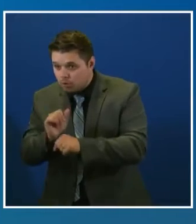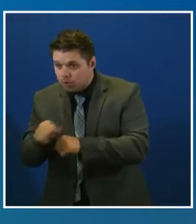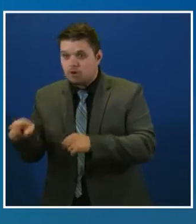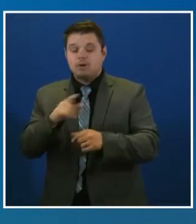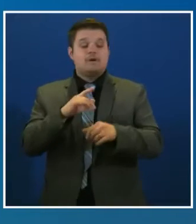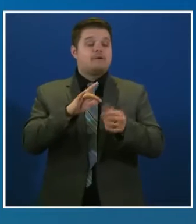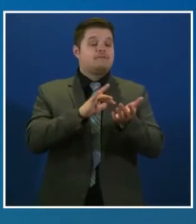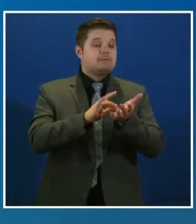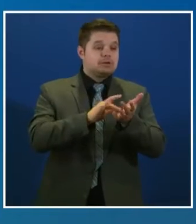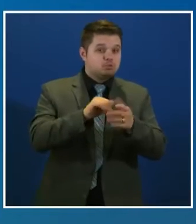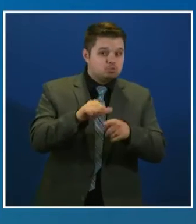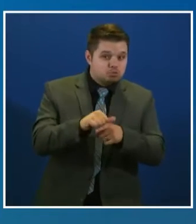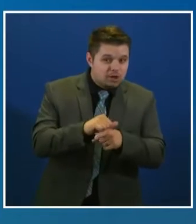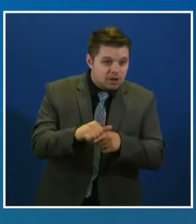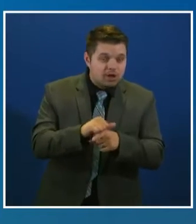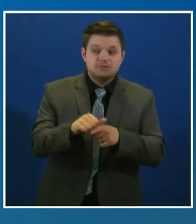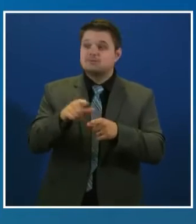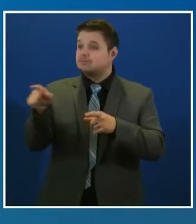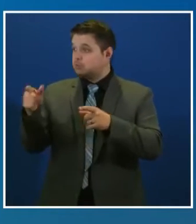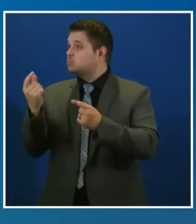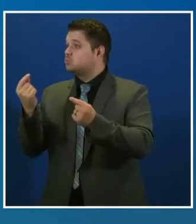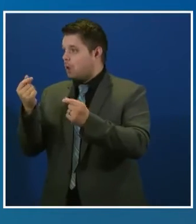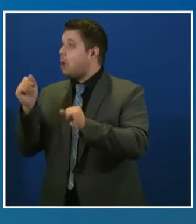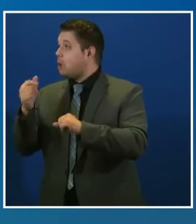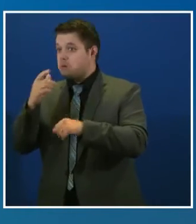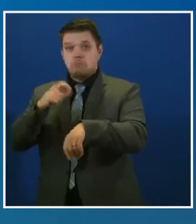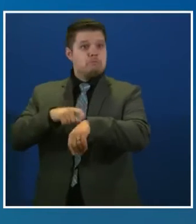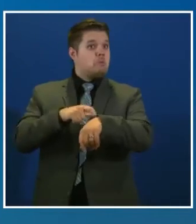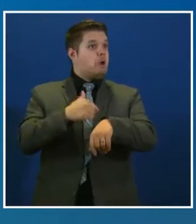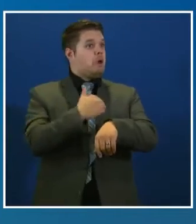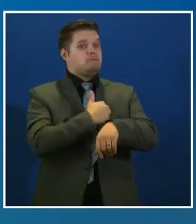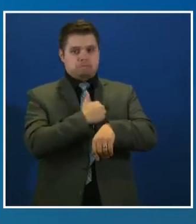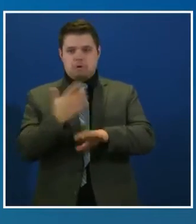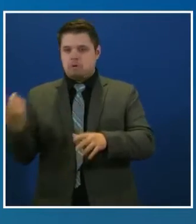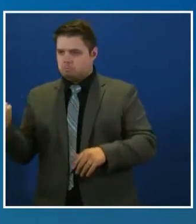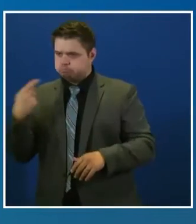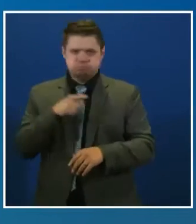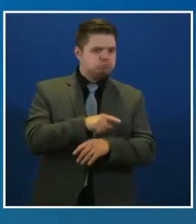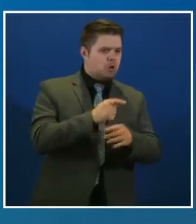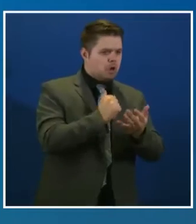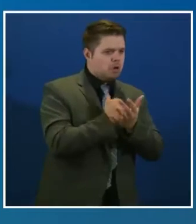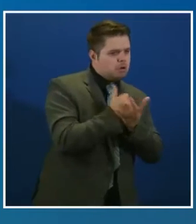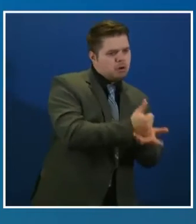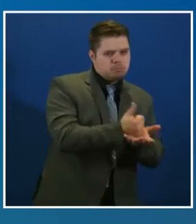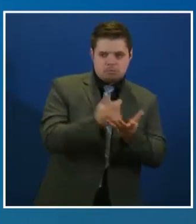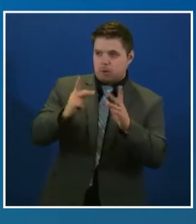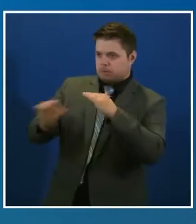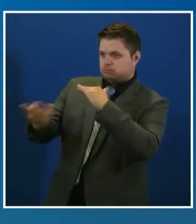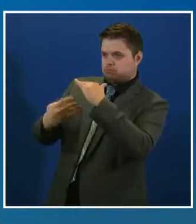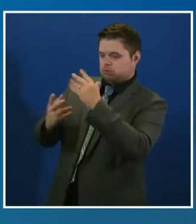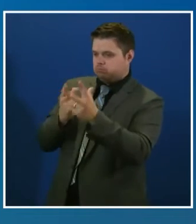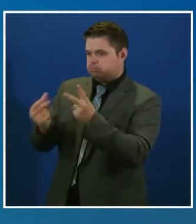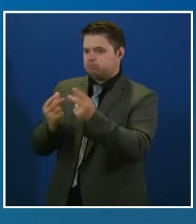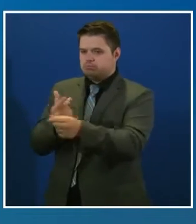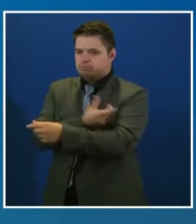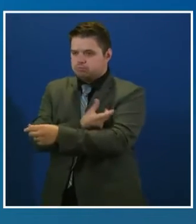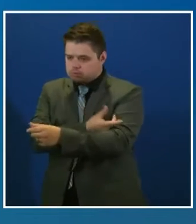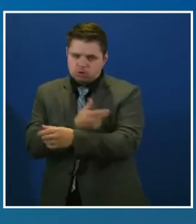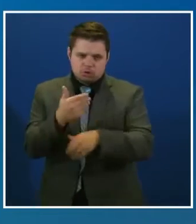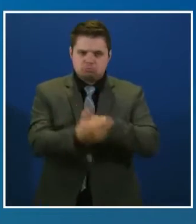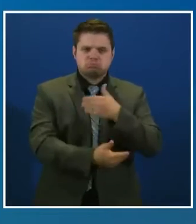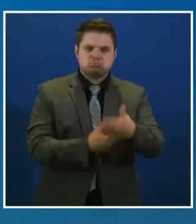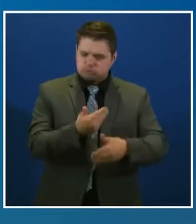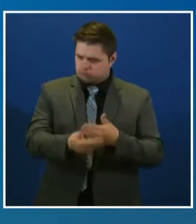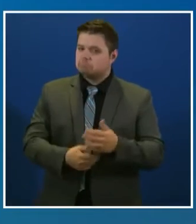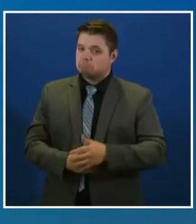observar a las personas durante el período de recuperación posterior a la vacunación. El sitio comunitario para